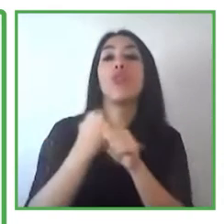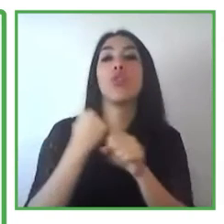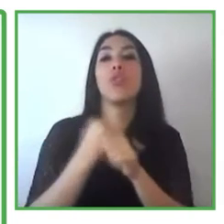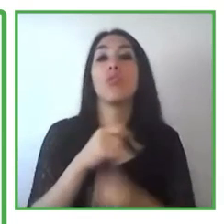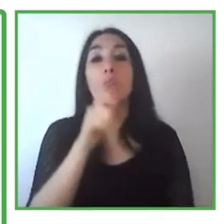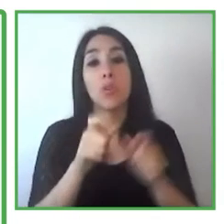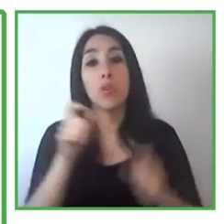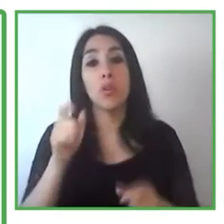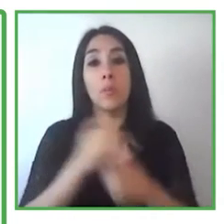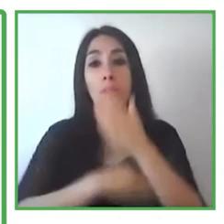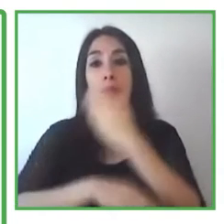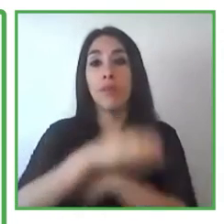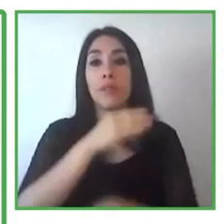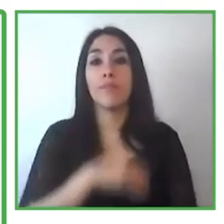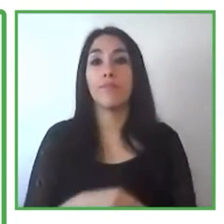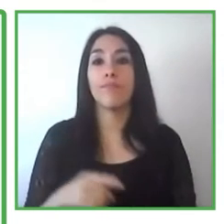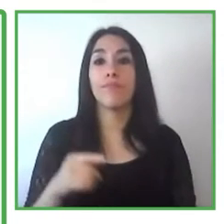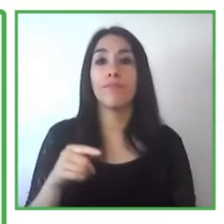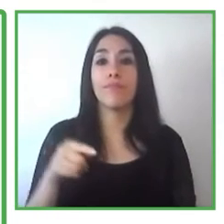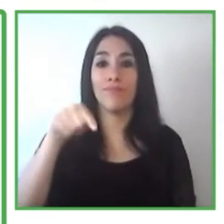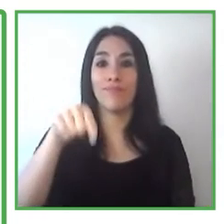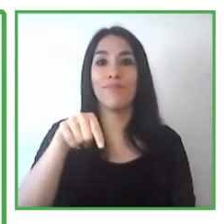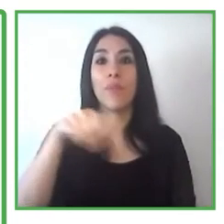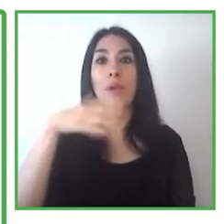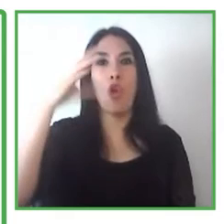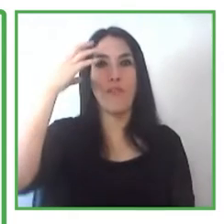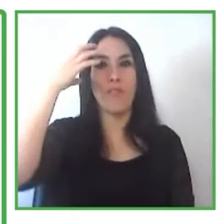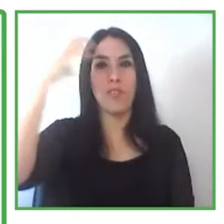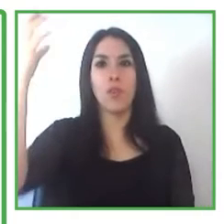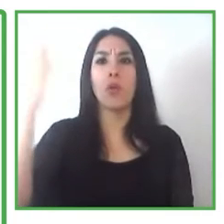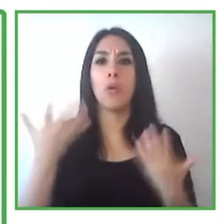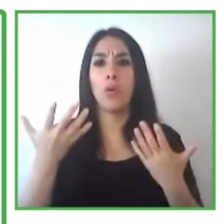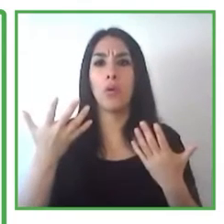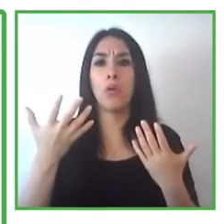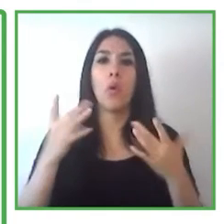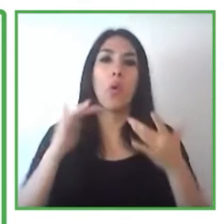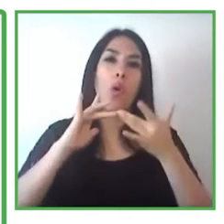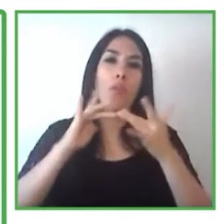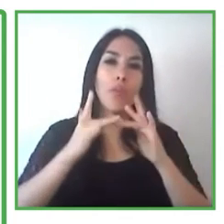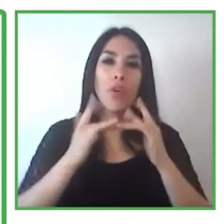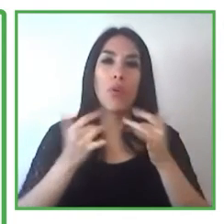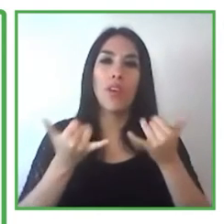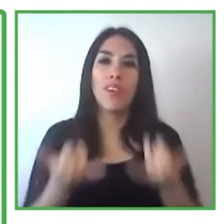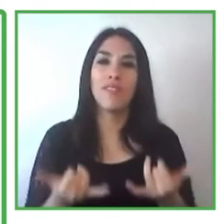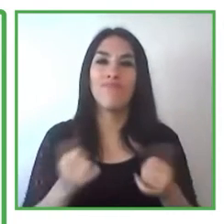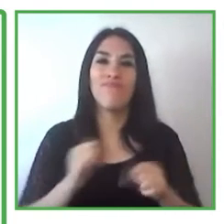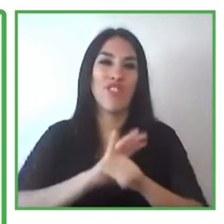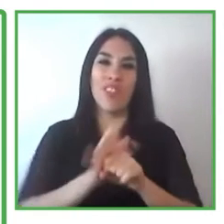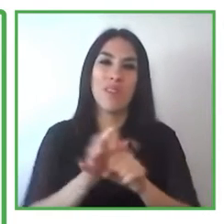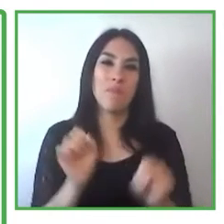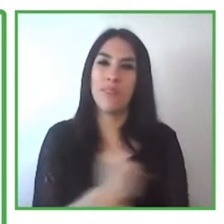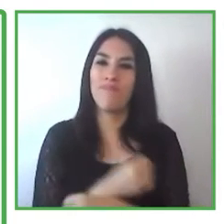ya sea de manera virtual, en este momento por la pandemia y anteriormente presencial.